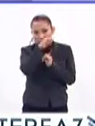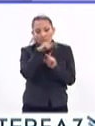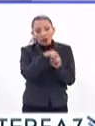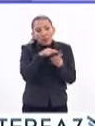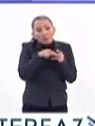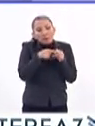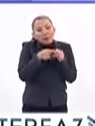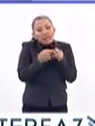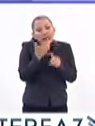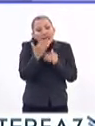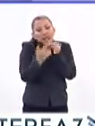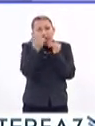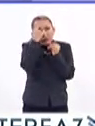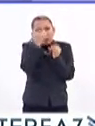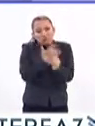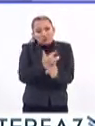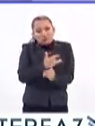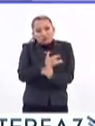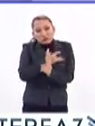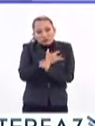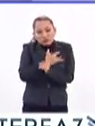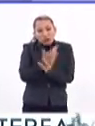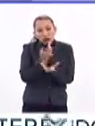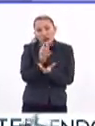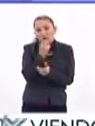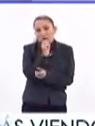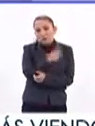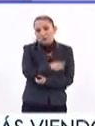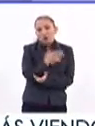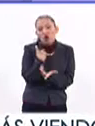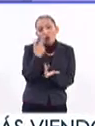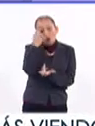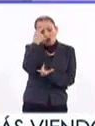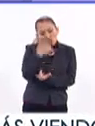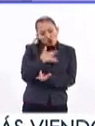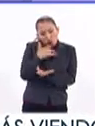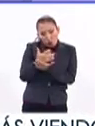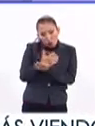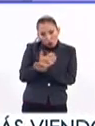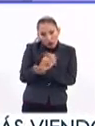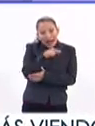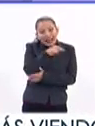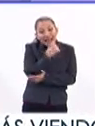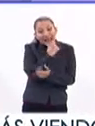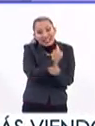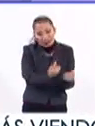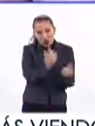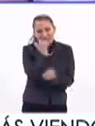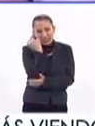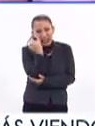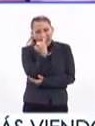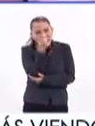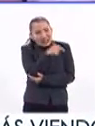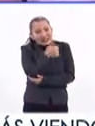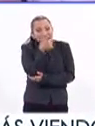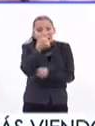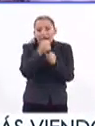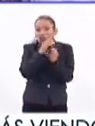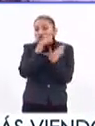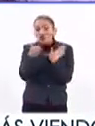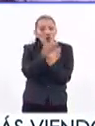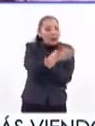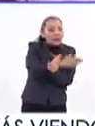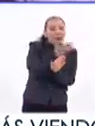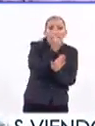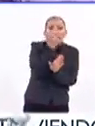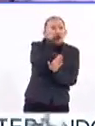en el desarrollo de la conciencia, ¿no? O sea, tocando el mismo tema de que la conciencia curó todo, pues los niños se supone que hasta los seis años no tienen